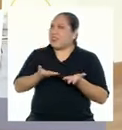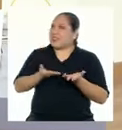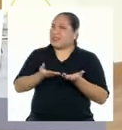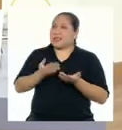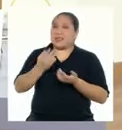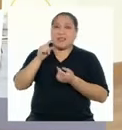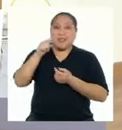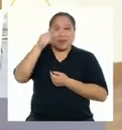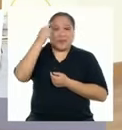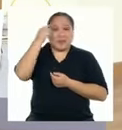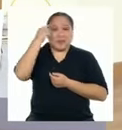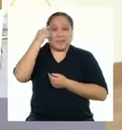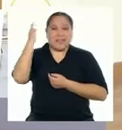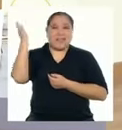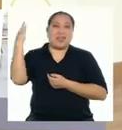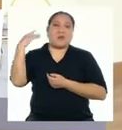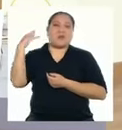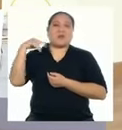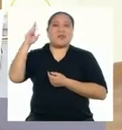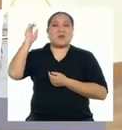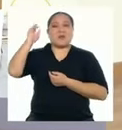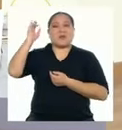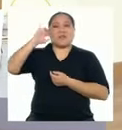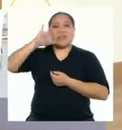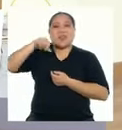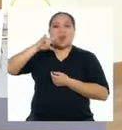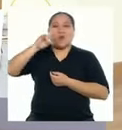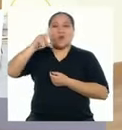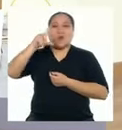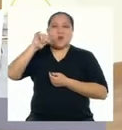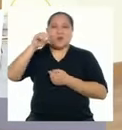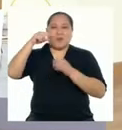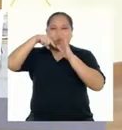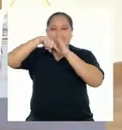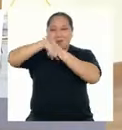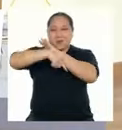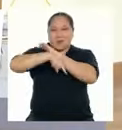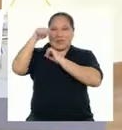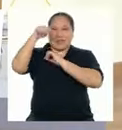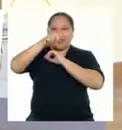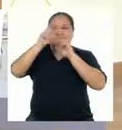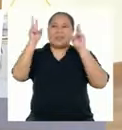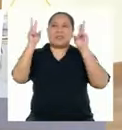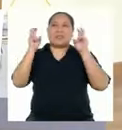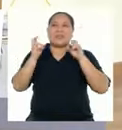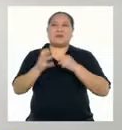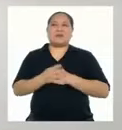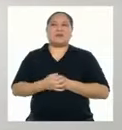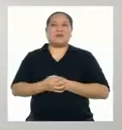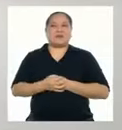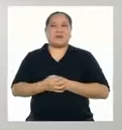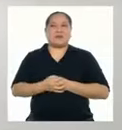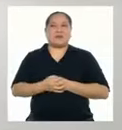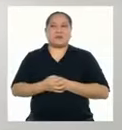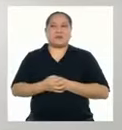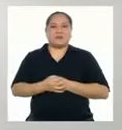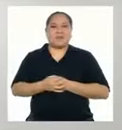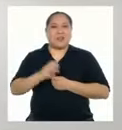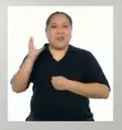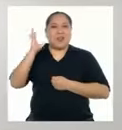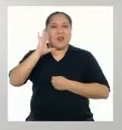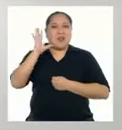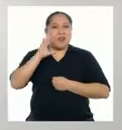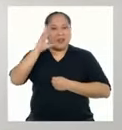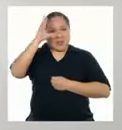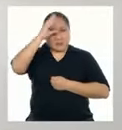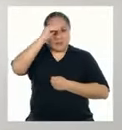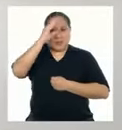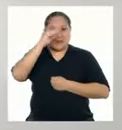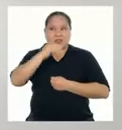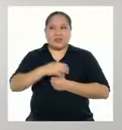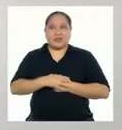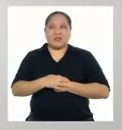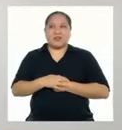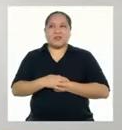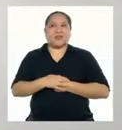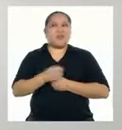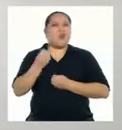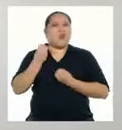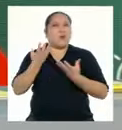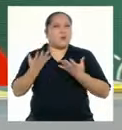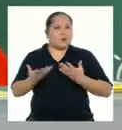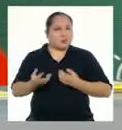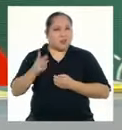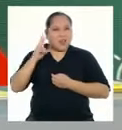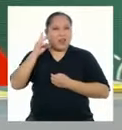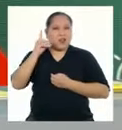¿Qué te parece si llamamos a la profesora Julia Enríquez para profundizar sobre ello? Hola, chicas y chicos ¿Qué